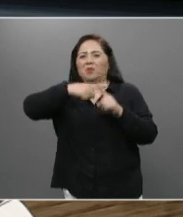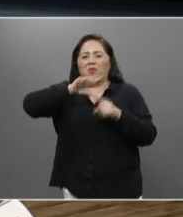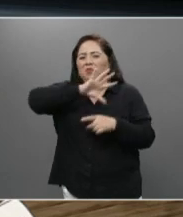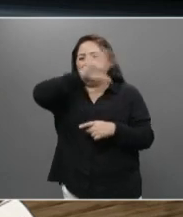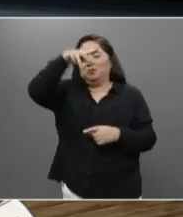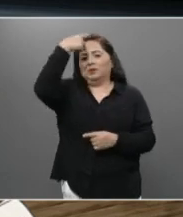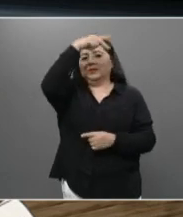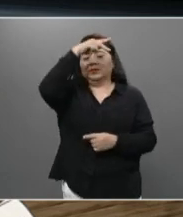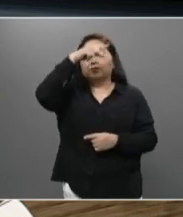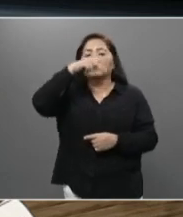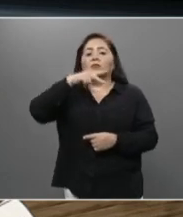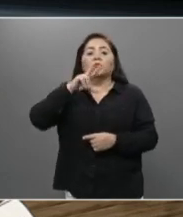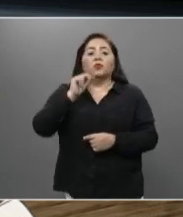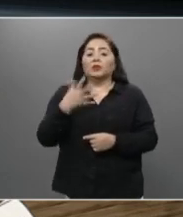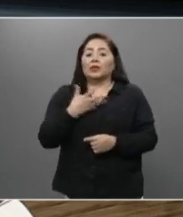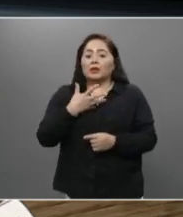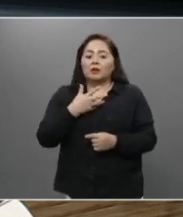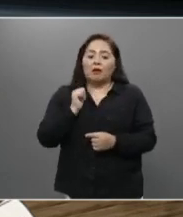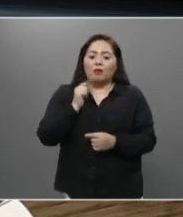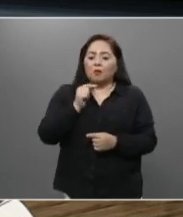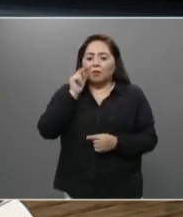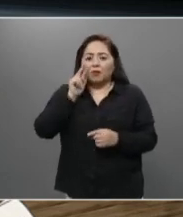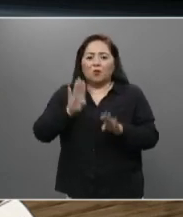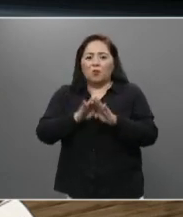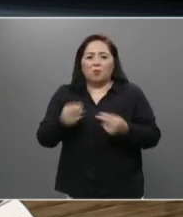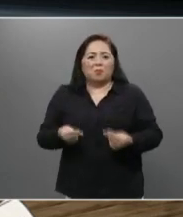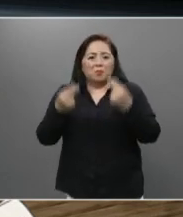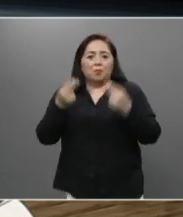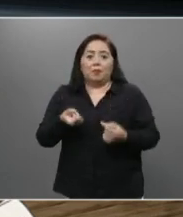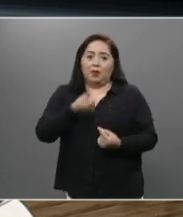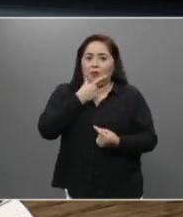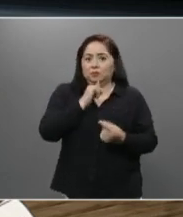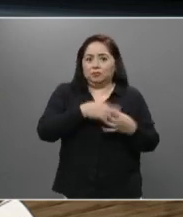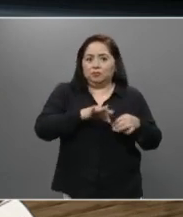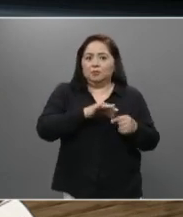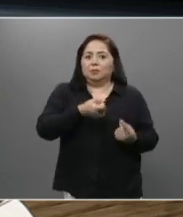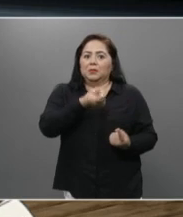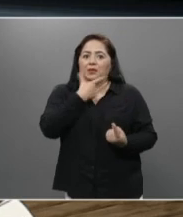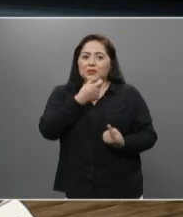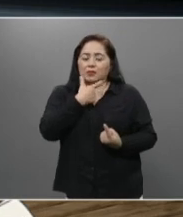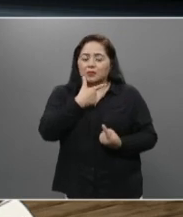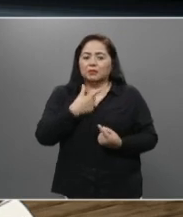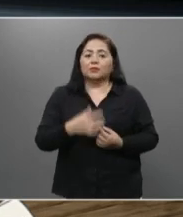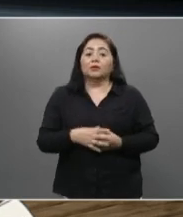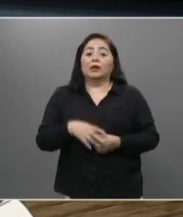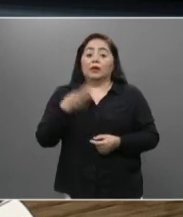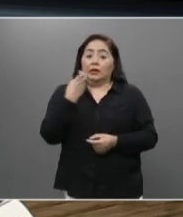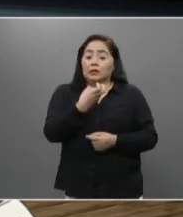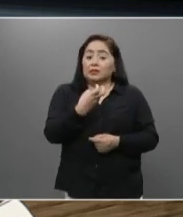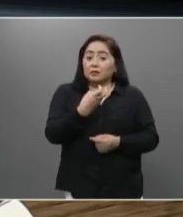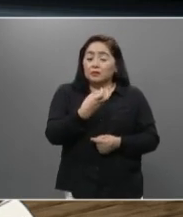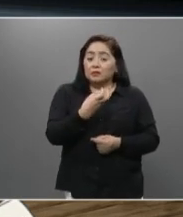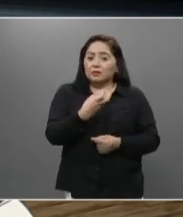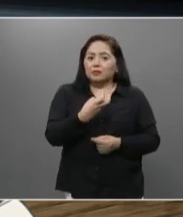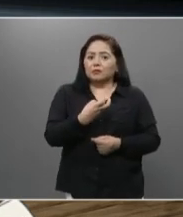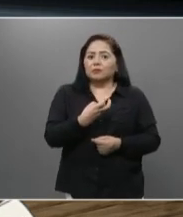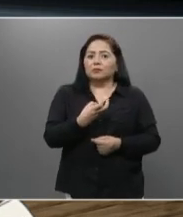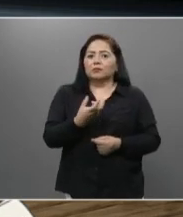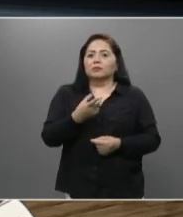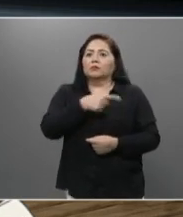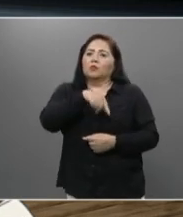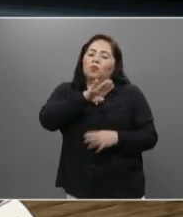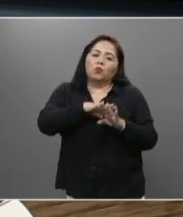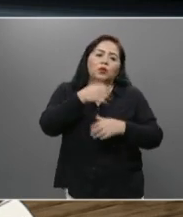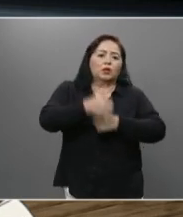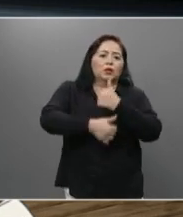entidad que no tengan que ver con la venta de medicamentos y medicinas. Esto en el